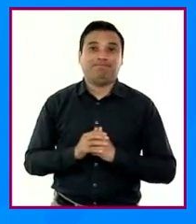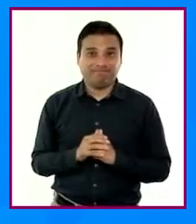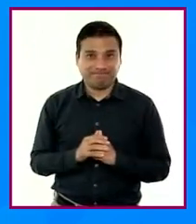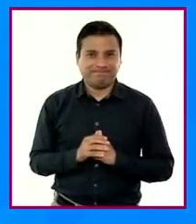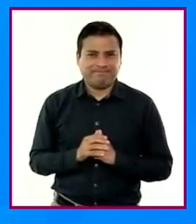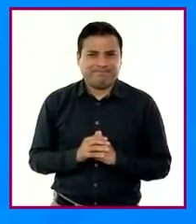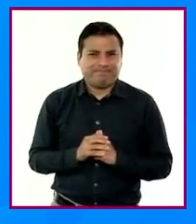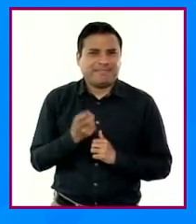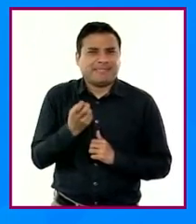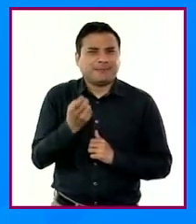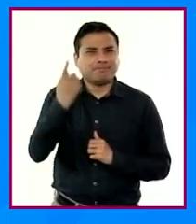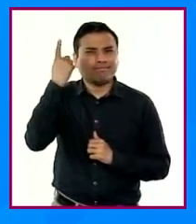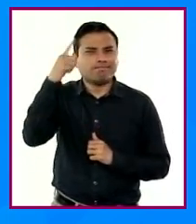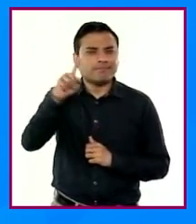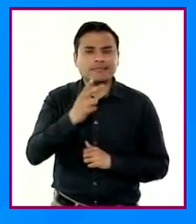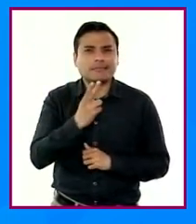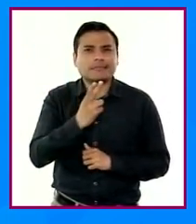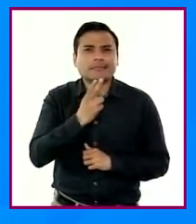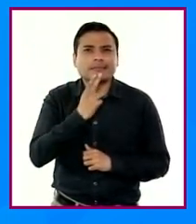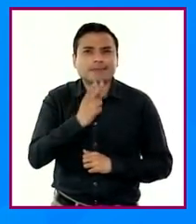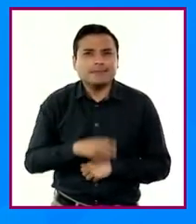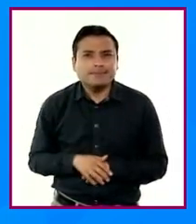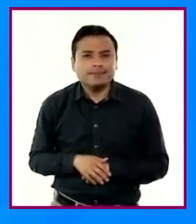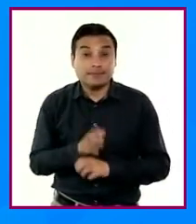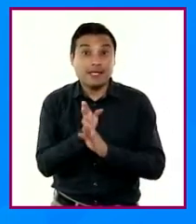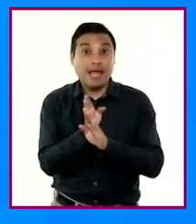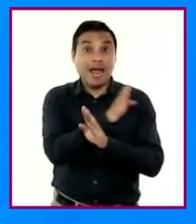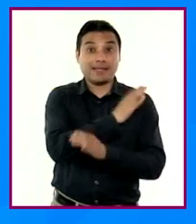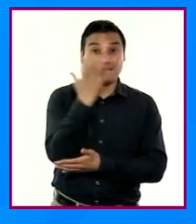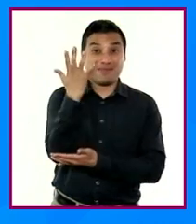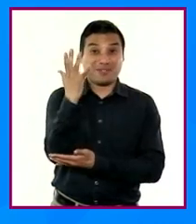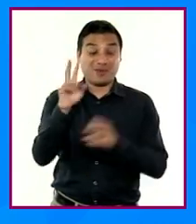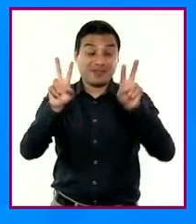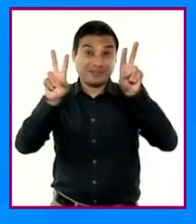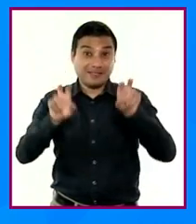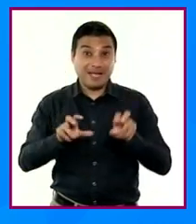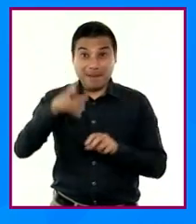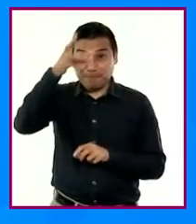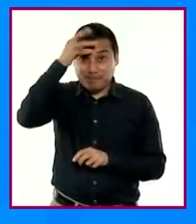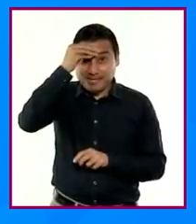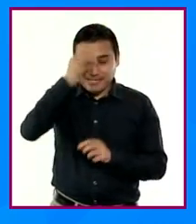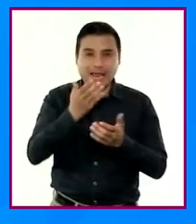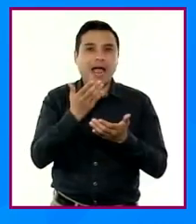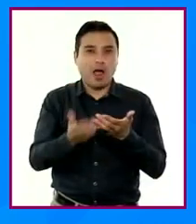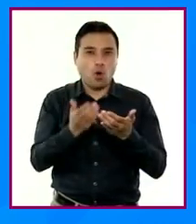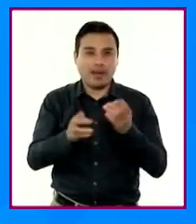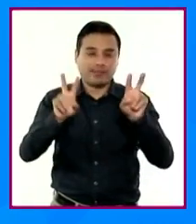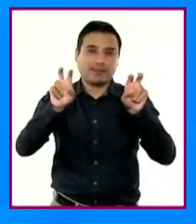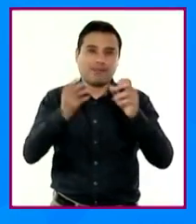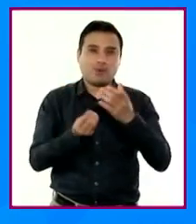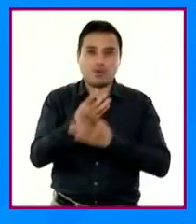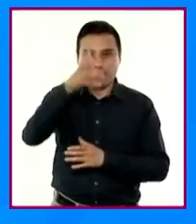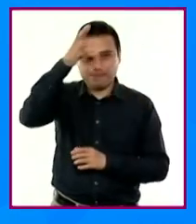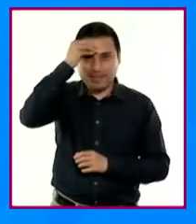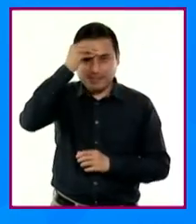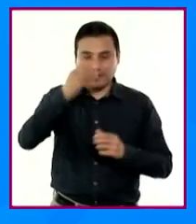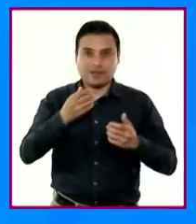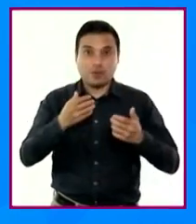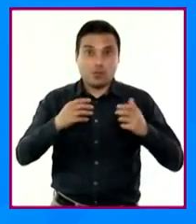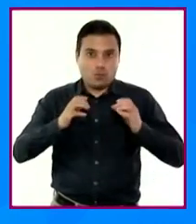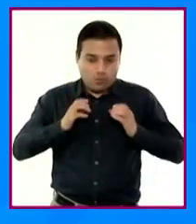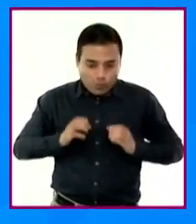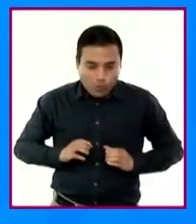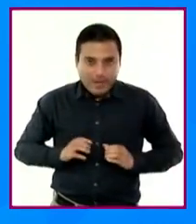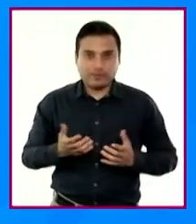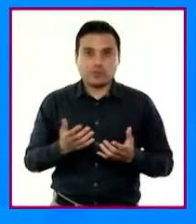avanzar de lo aprendido en preescolar a saberes relacionados con el cuerpo humano y la salud, el medio ambiente, los